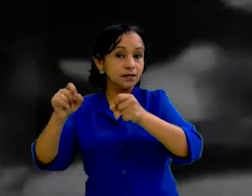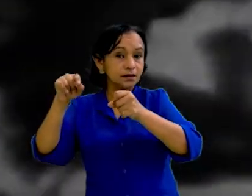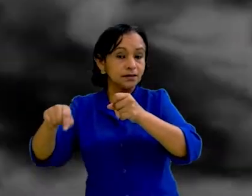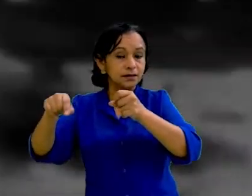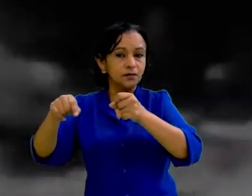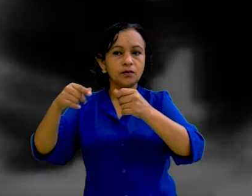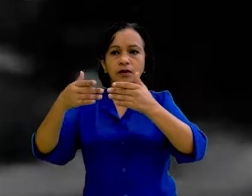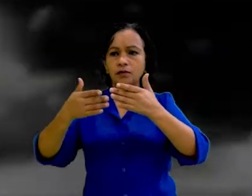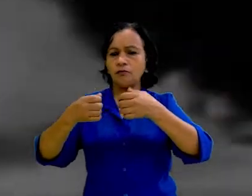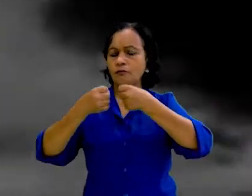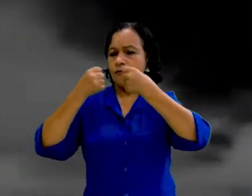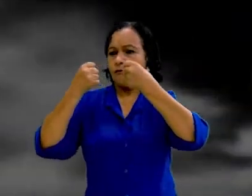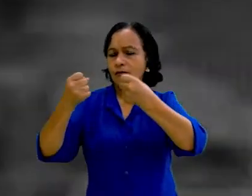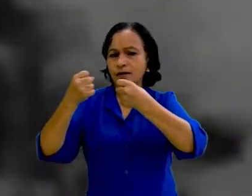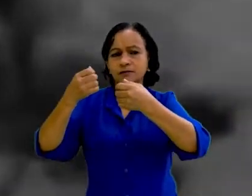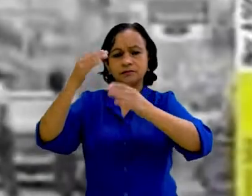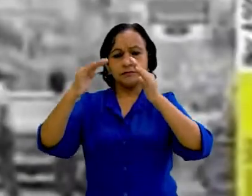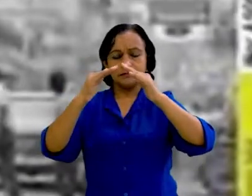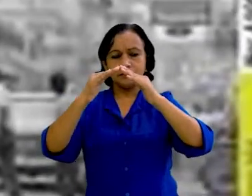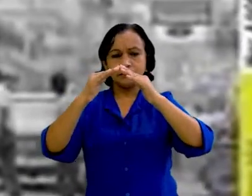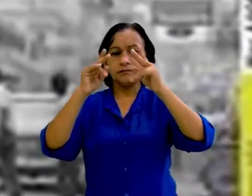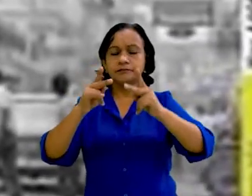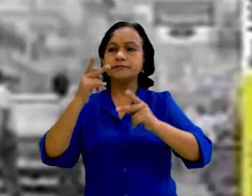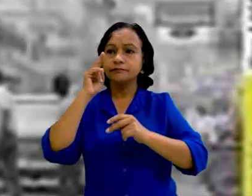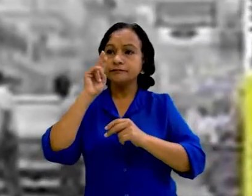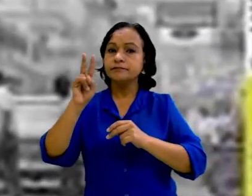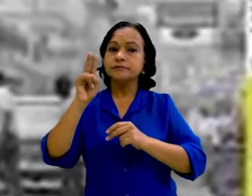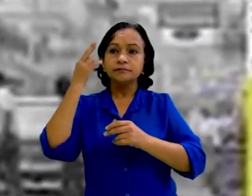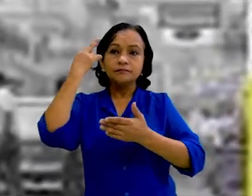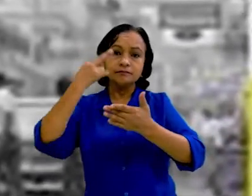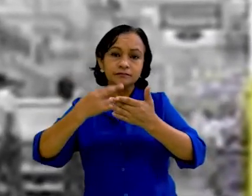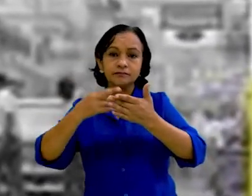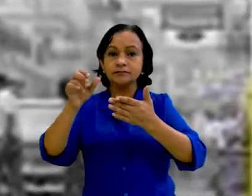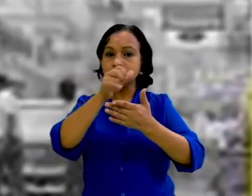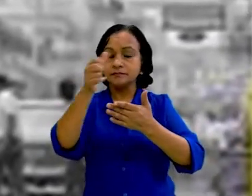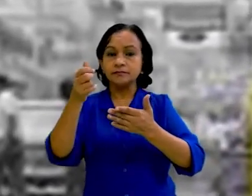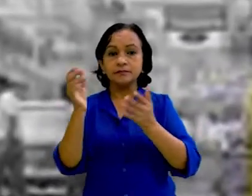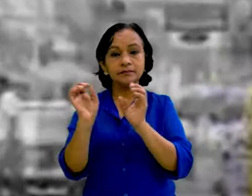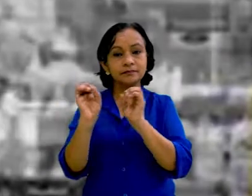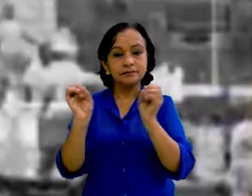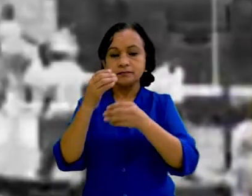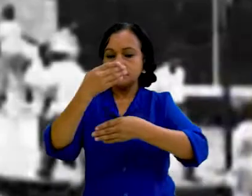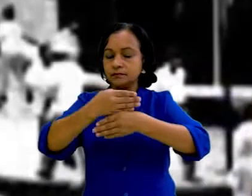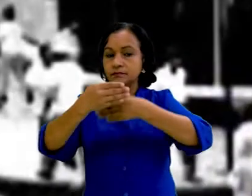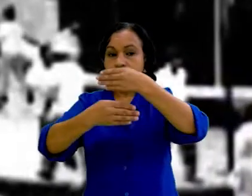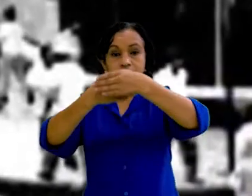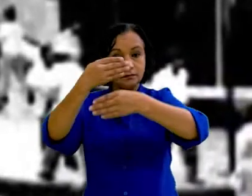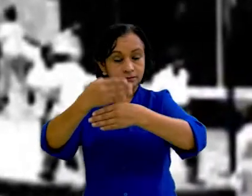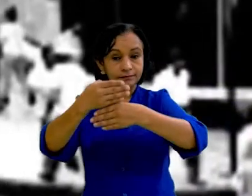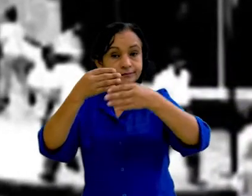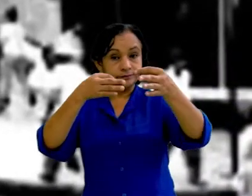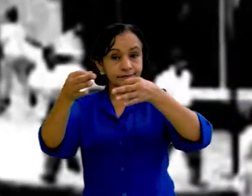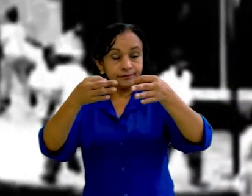Con estructuras mal reforzadas, sobrevivientes del terremoto del 31, y muchas otras, sin haber sido construidas tomando en